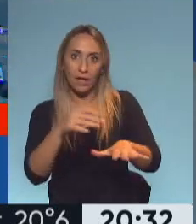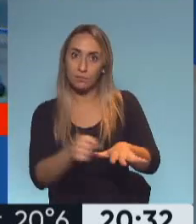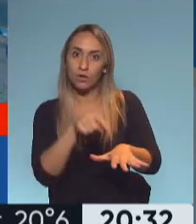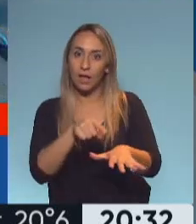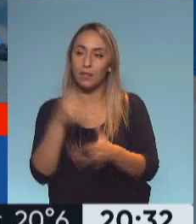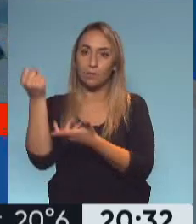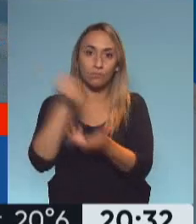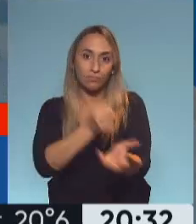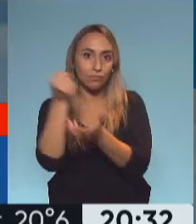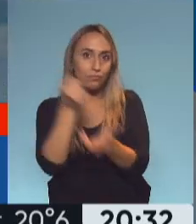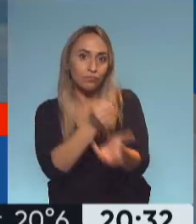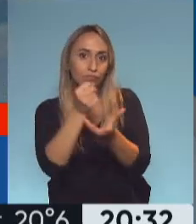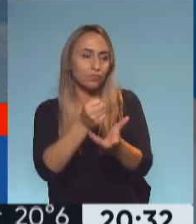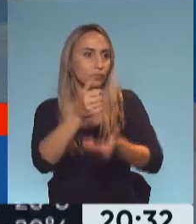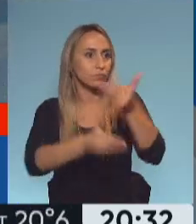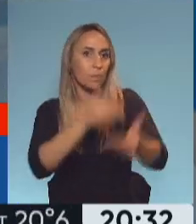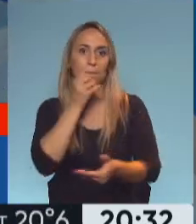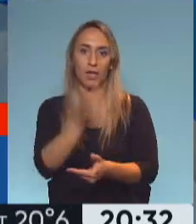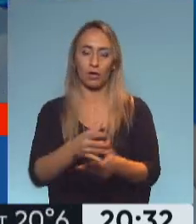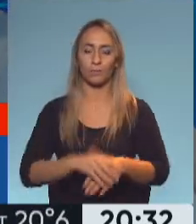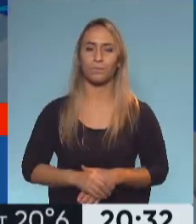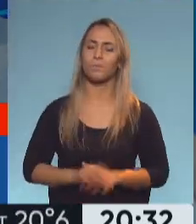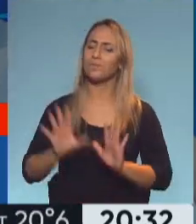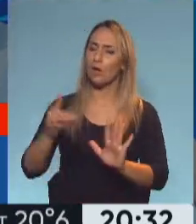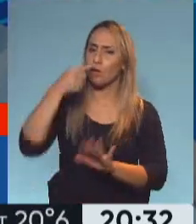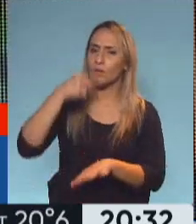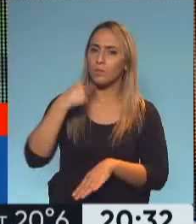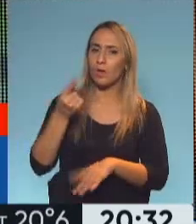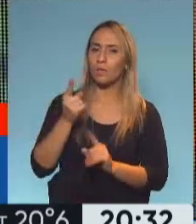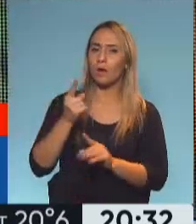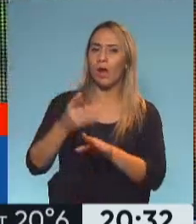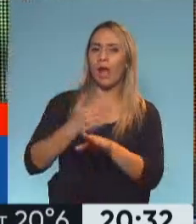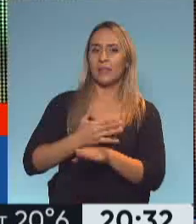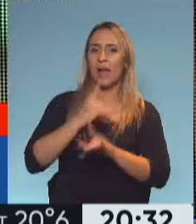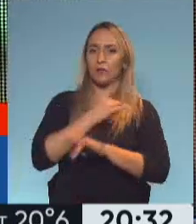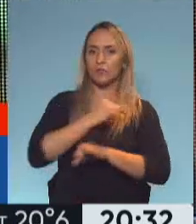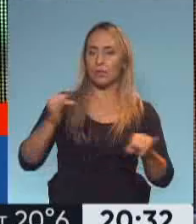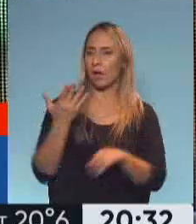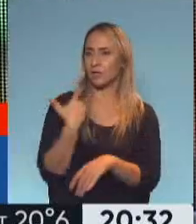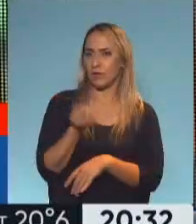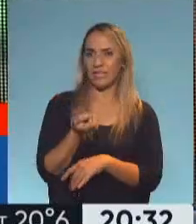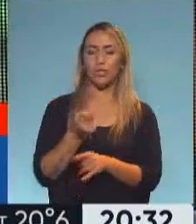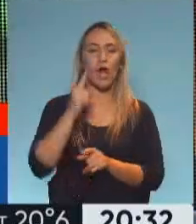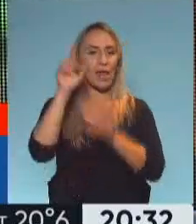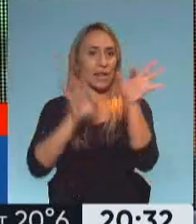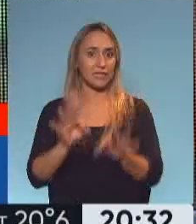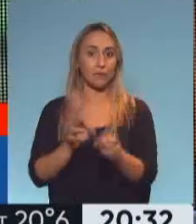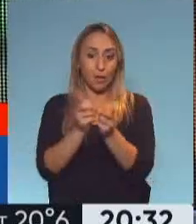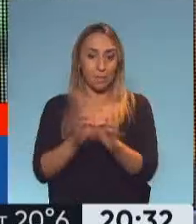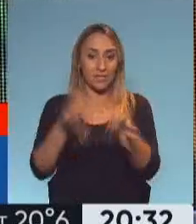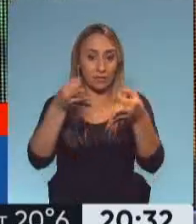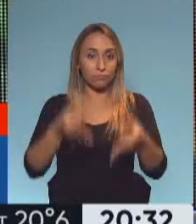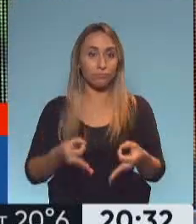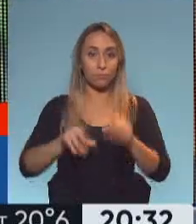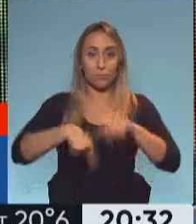mejores y mejores resultados antes de que se vayan estas medidas las anunciadas hoy y las analizadas hace un rato nada más son para el cortísimo plazo empiezan a entrar en